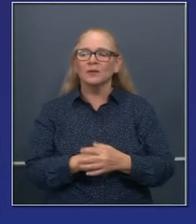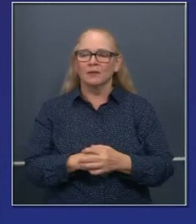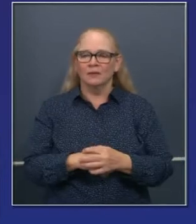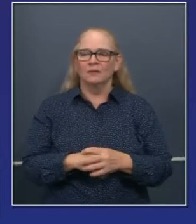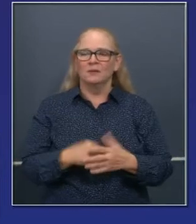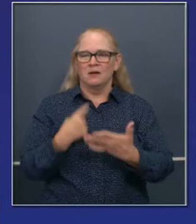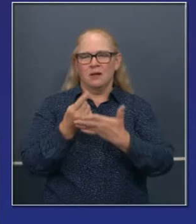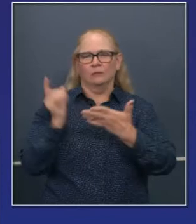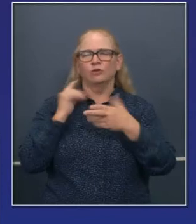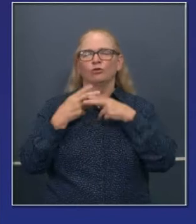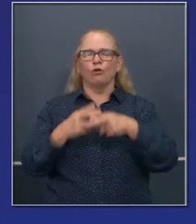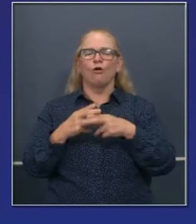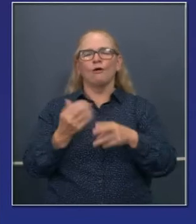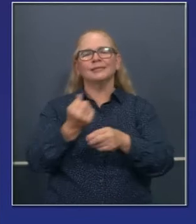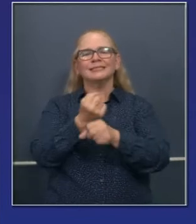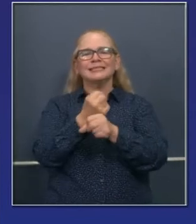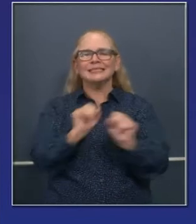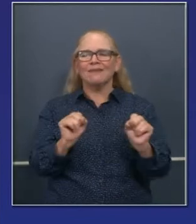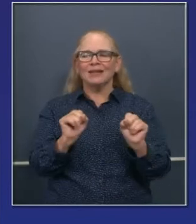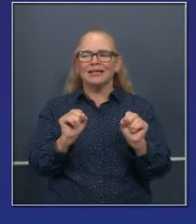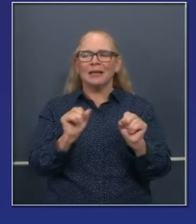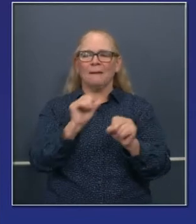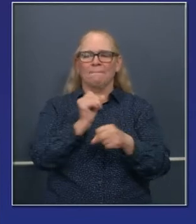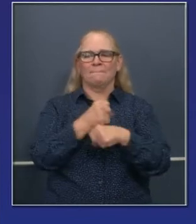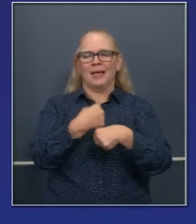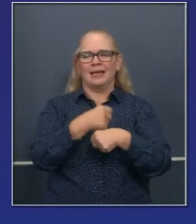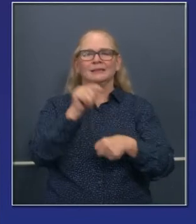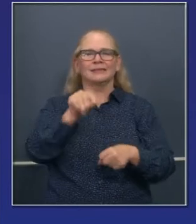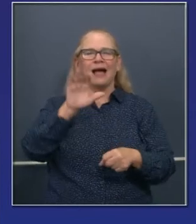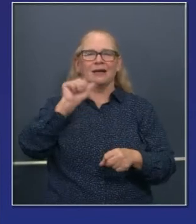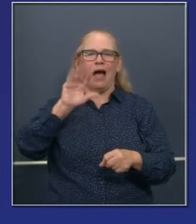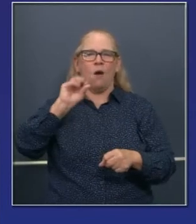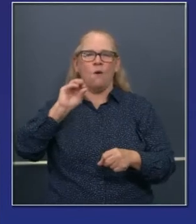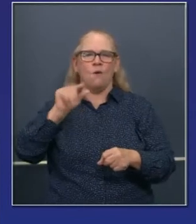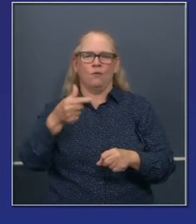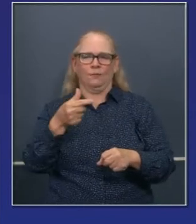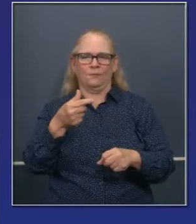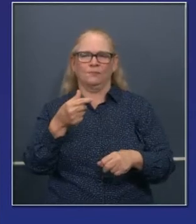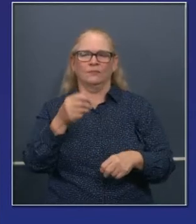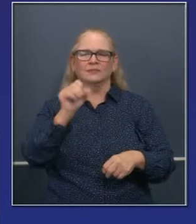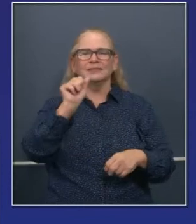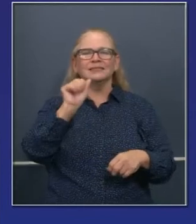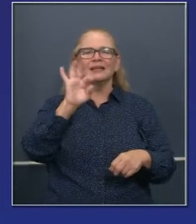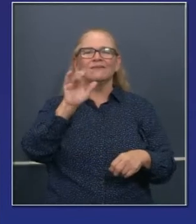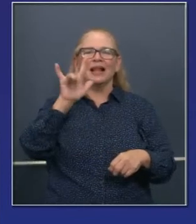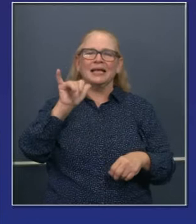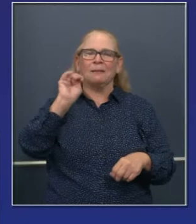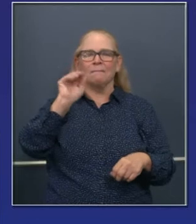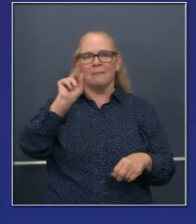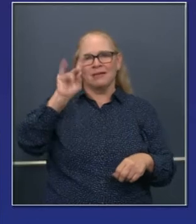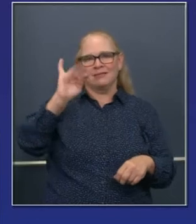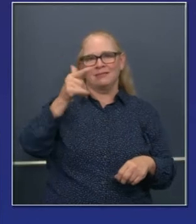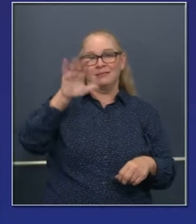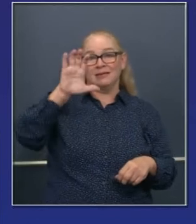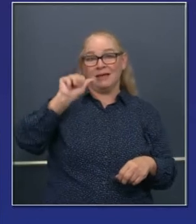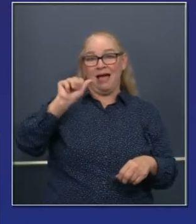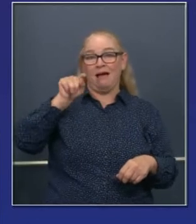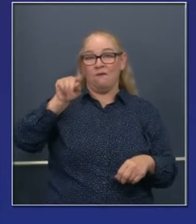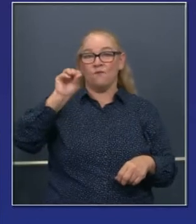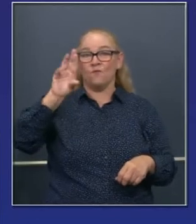unas cuantas semanas un programa llamado safelymakingca.org, hacer que California sea segura.